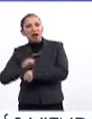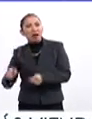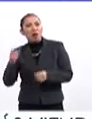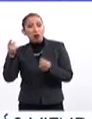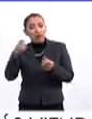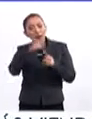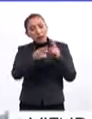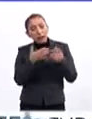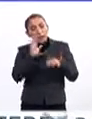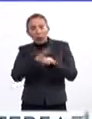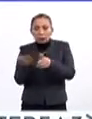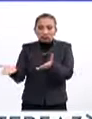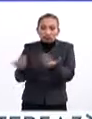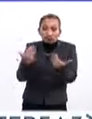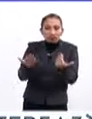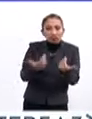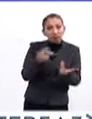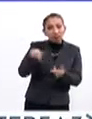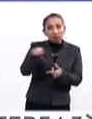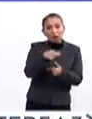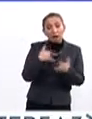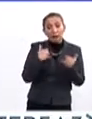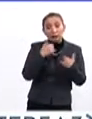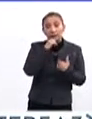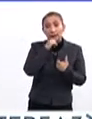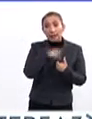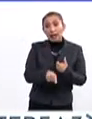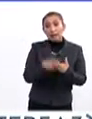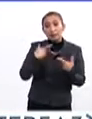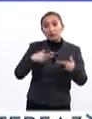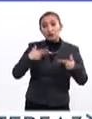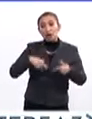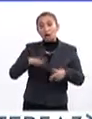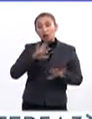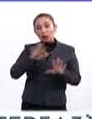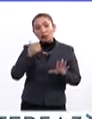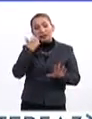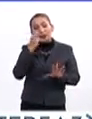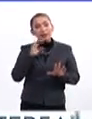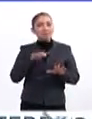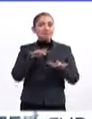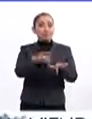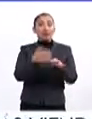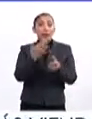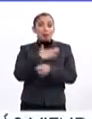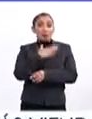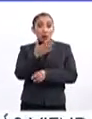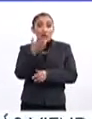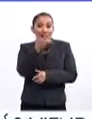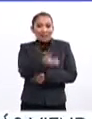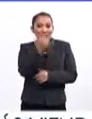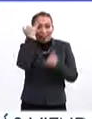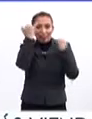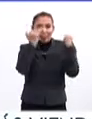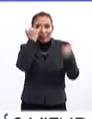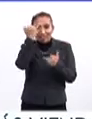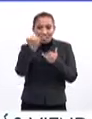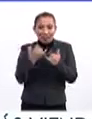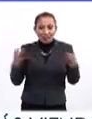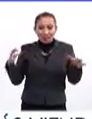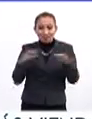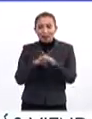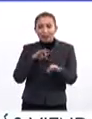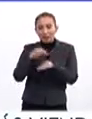siempre atrae muchísimo no solo a los jóvenes, sino también a las personas cuando se trata de espectáculo. Así que qué bueno que existen estas inercias